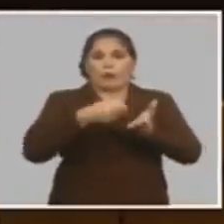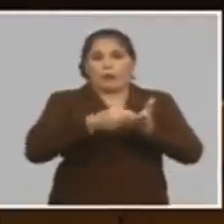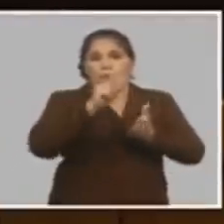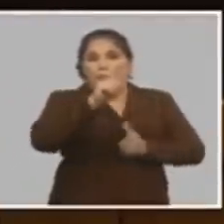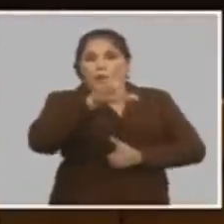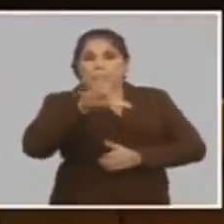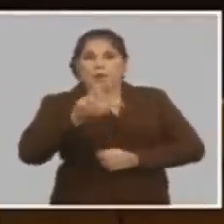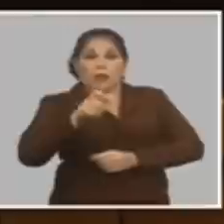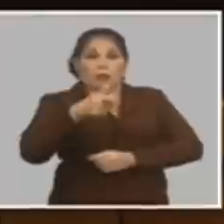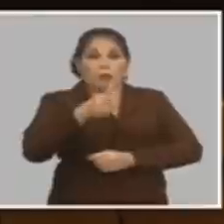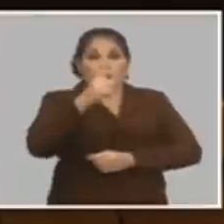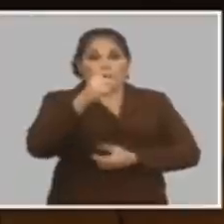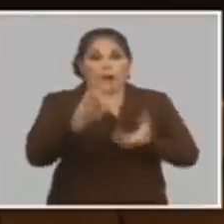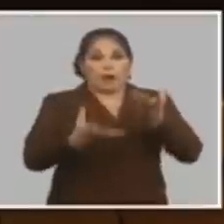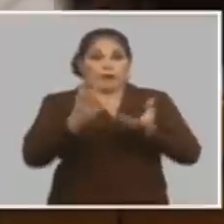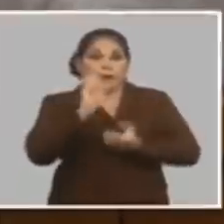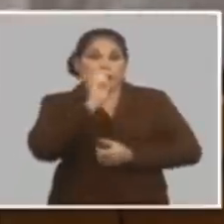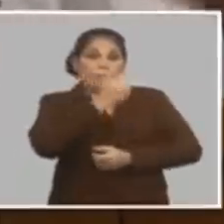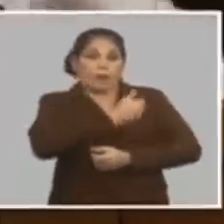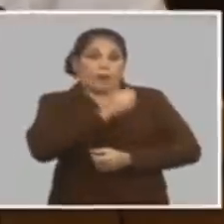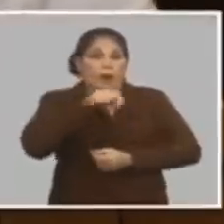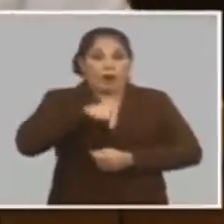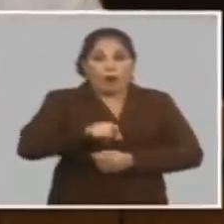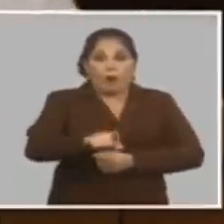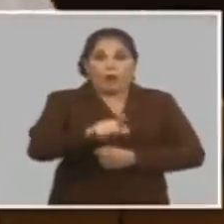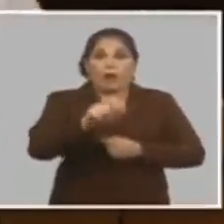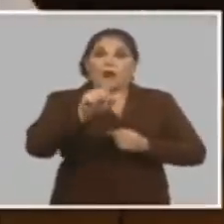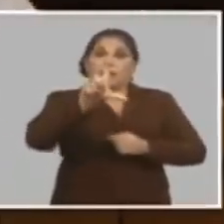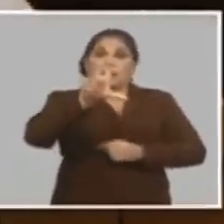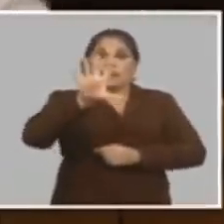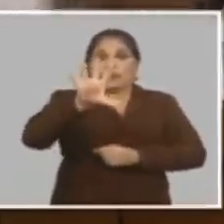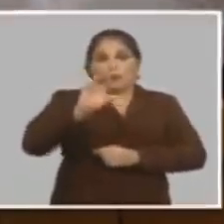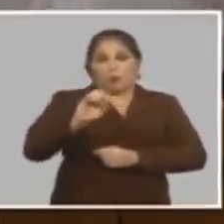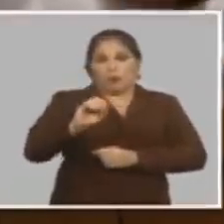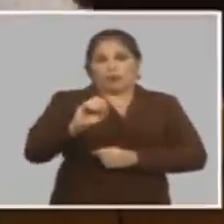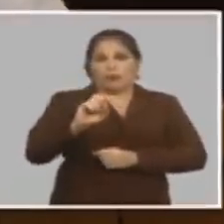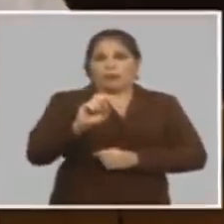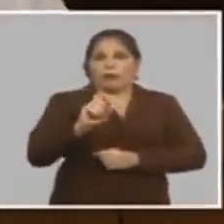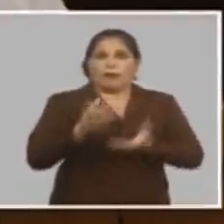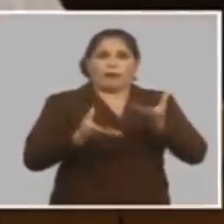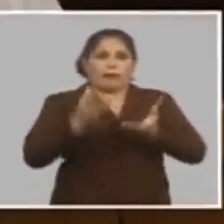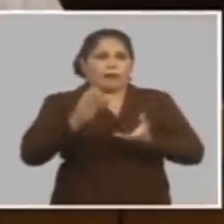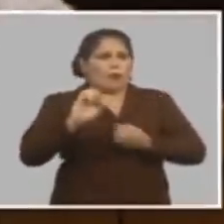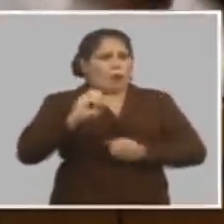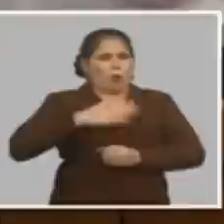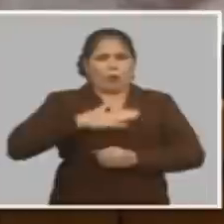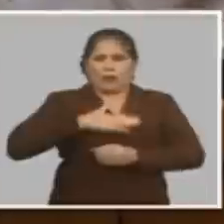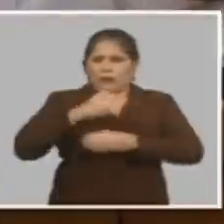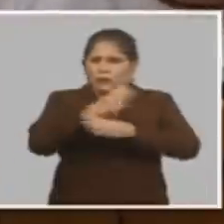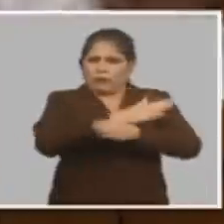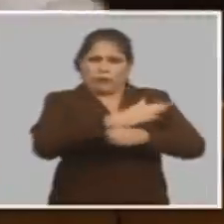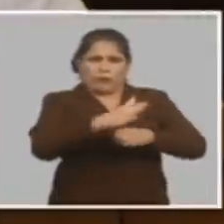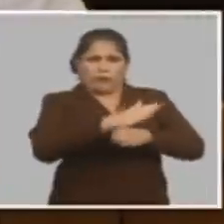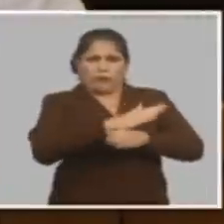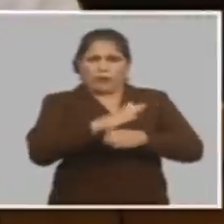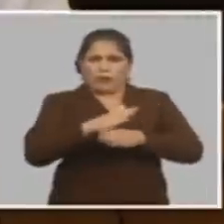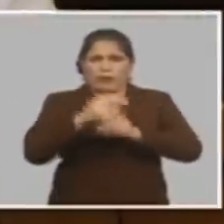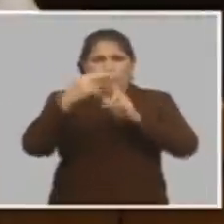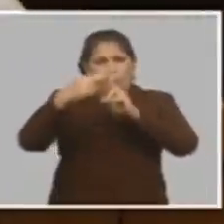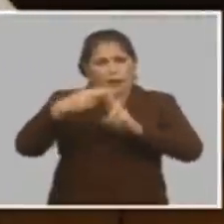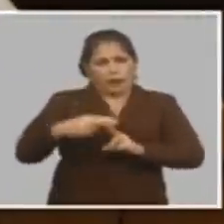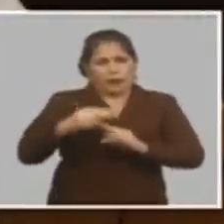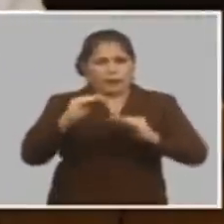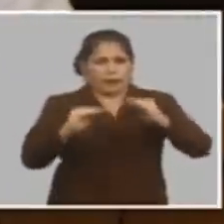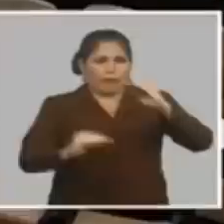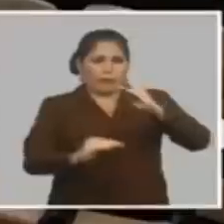25 pesos una libre cedo ahora por la lista de 50 que también ha habido muchas opiniones yo lo que digo es que todo lo que pusieron en la lista está por